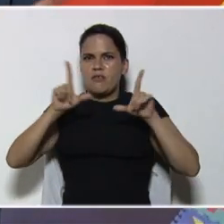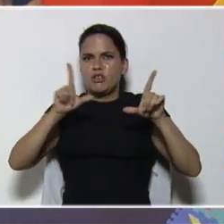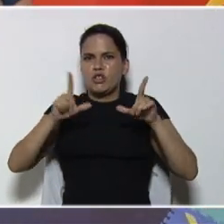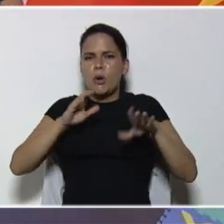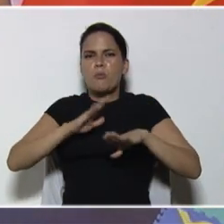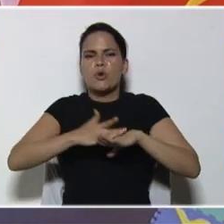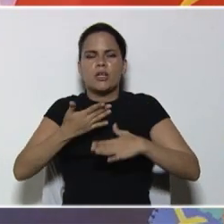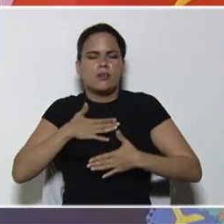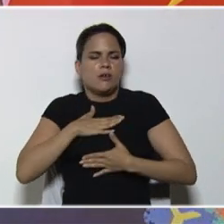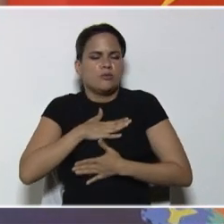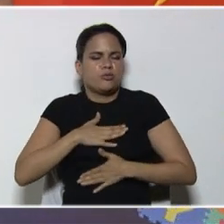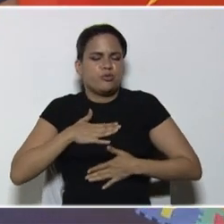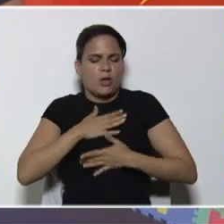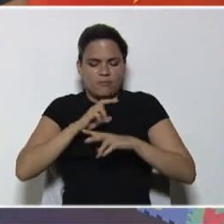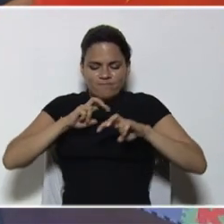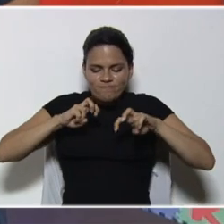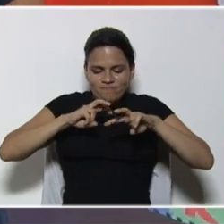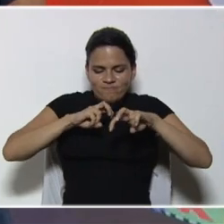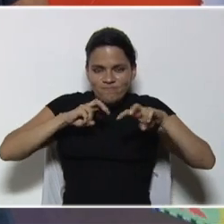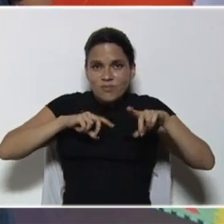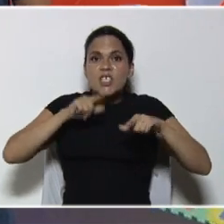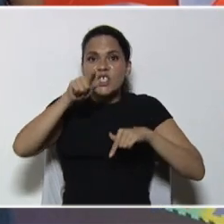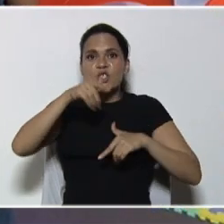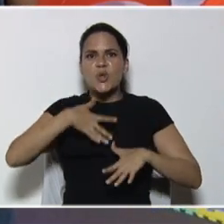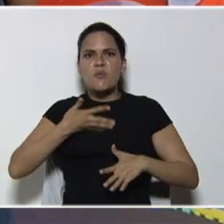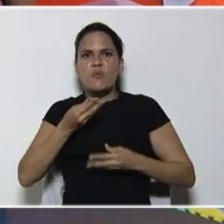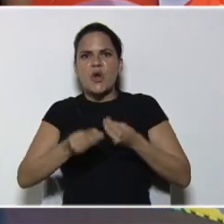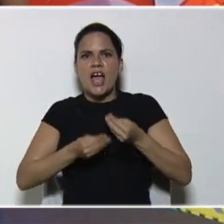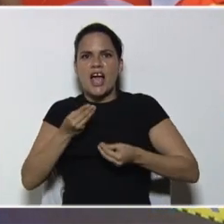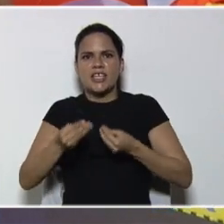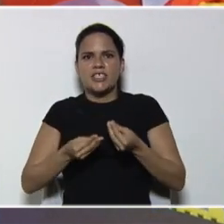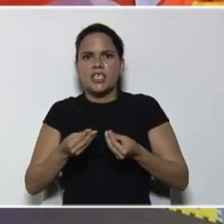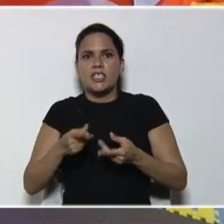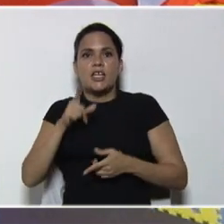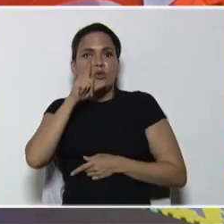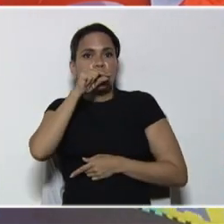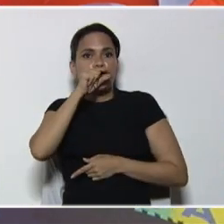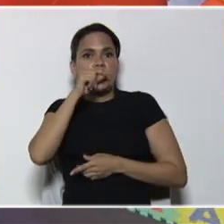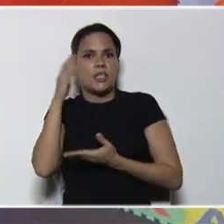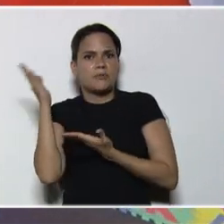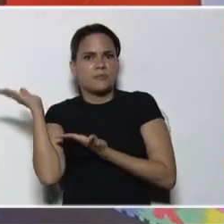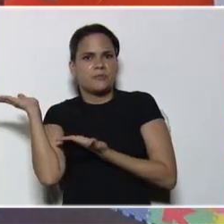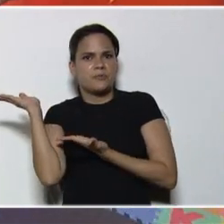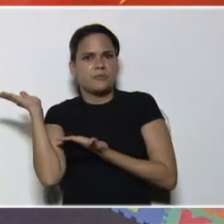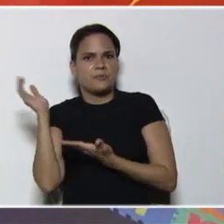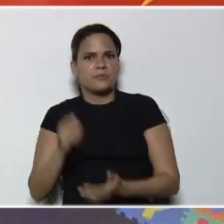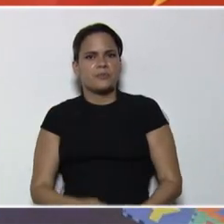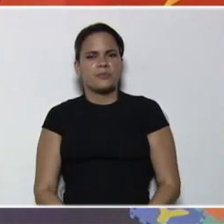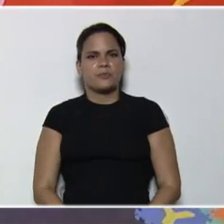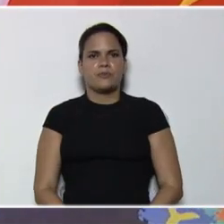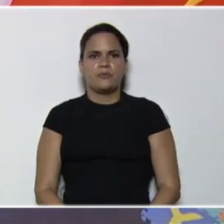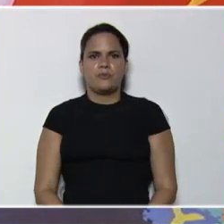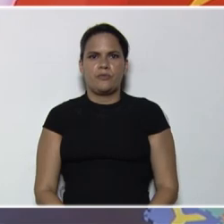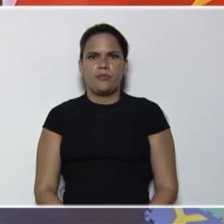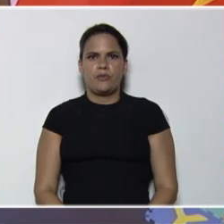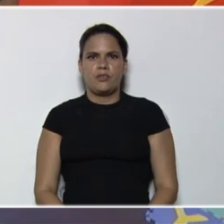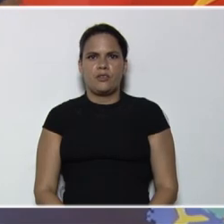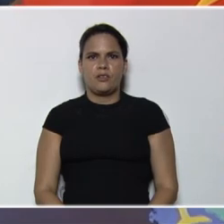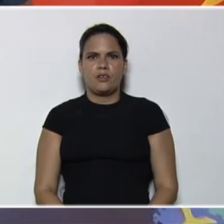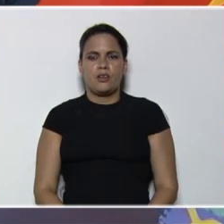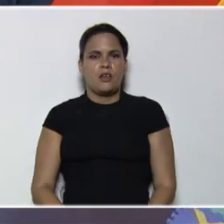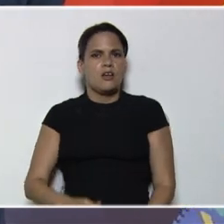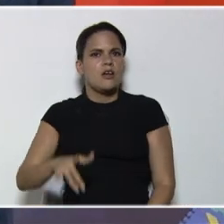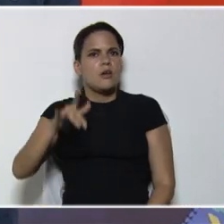disfruta, explora, y eso lo puedes hacer, si ingresas, en Twitter, arroba, viveTVoficial1,